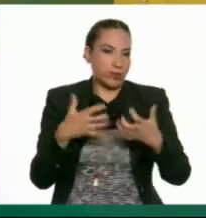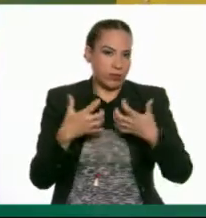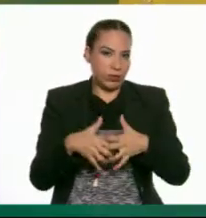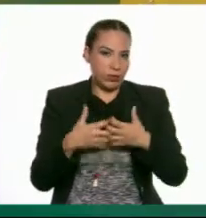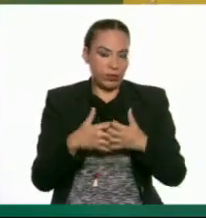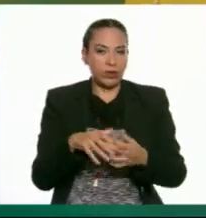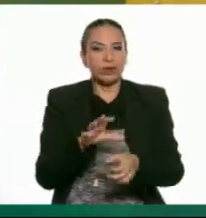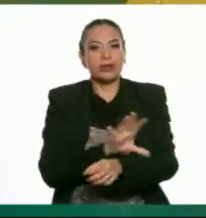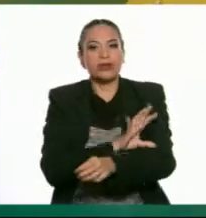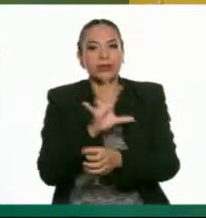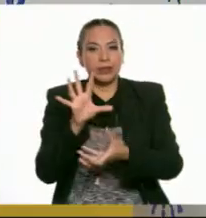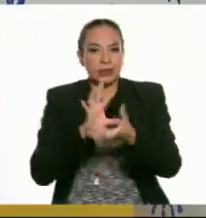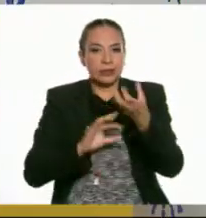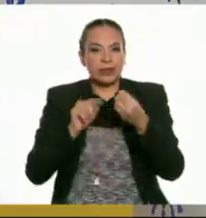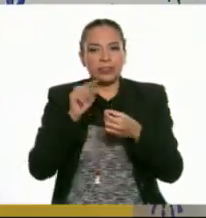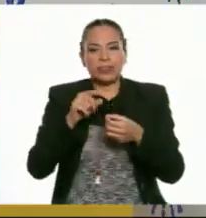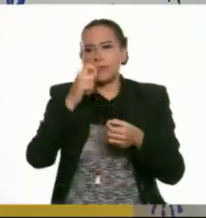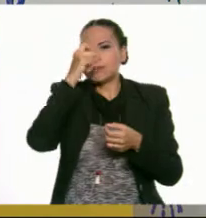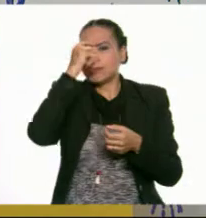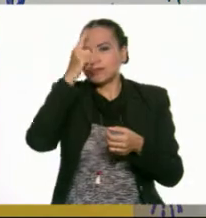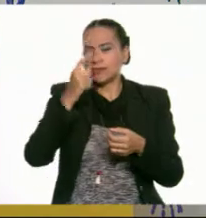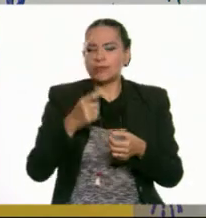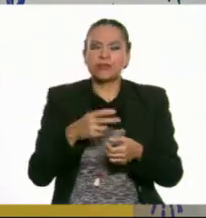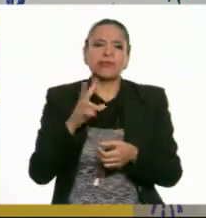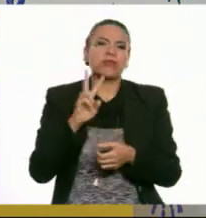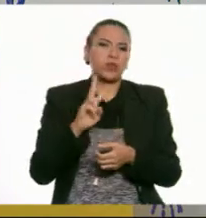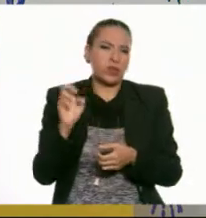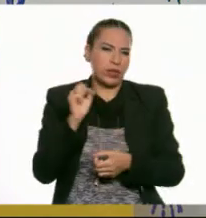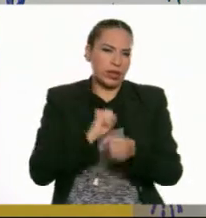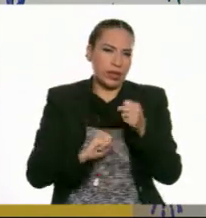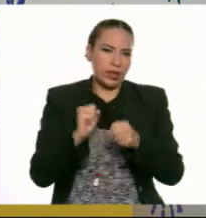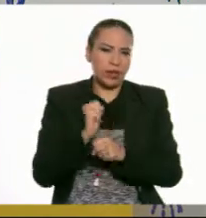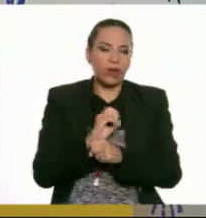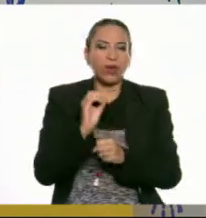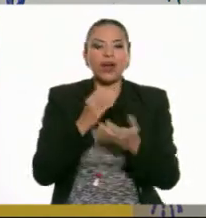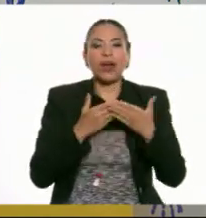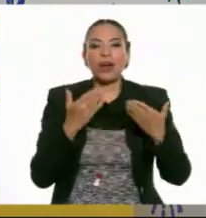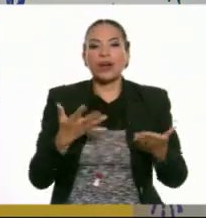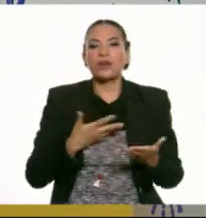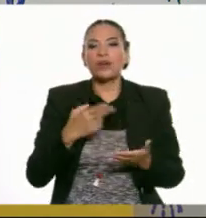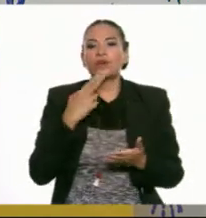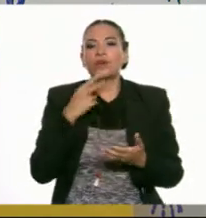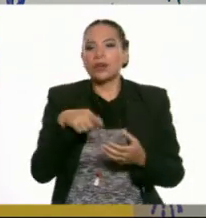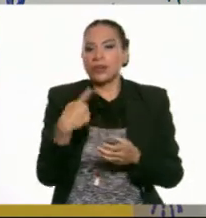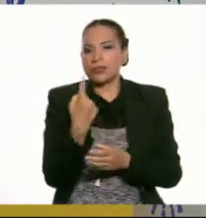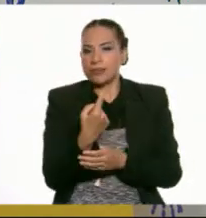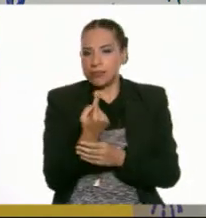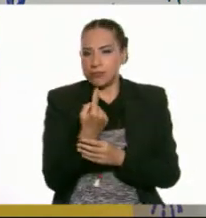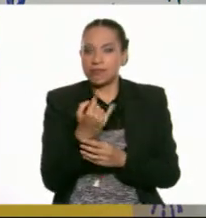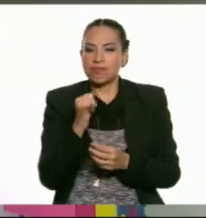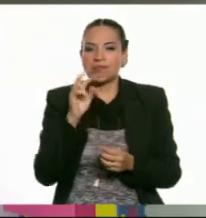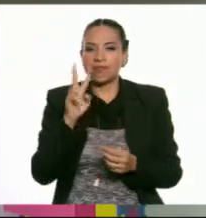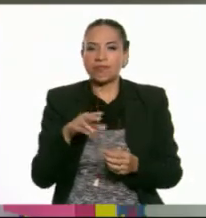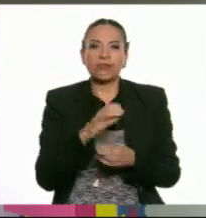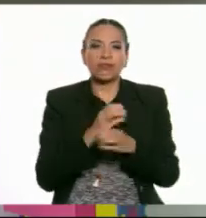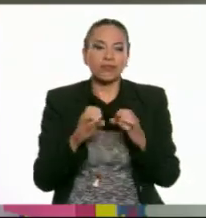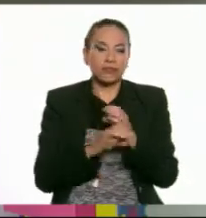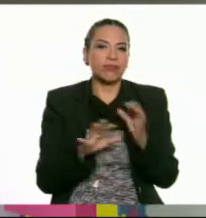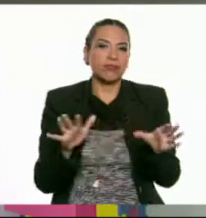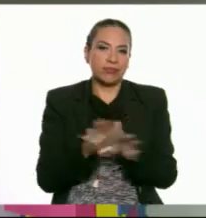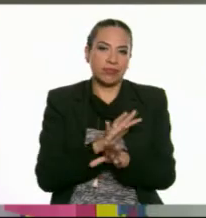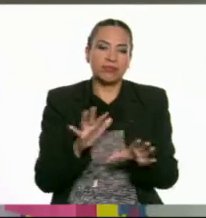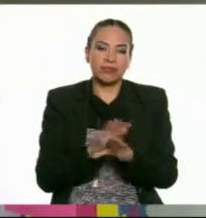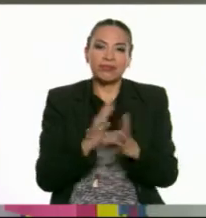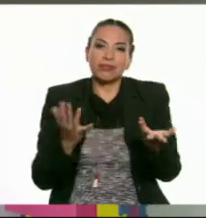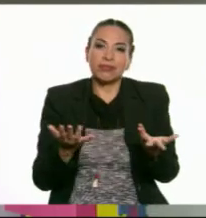electromagnético que tal vez inventaron hace 200 años que uno ahora que ocupamos para una licuadora. Sí, es verdad, las cosas van cambiando